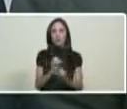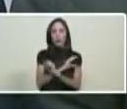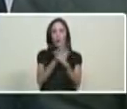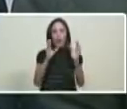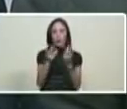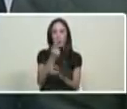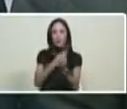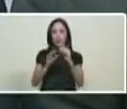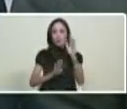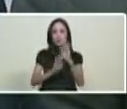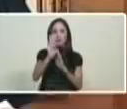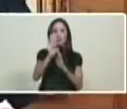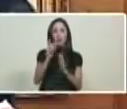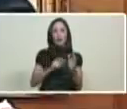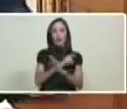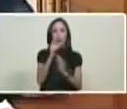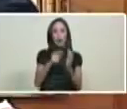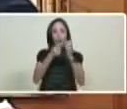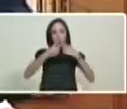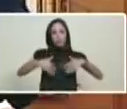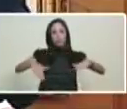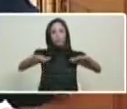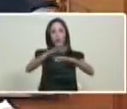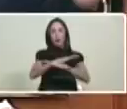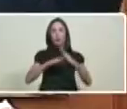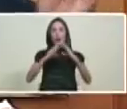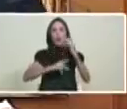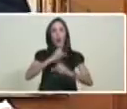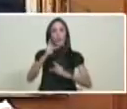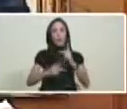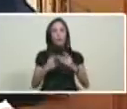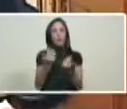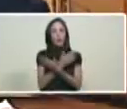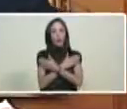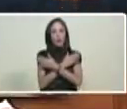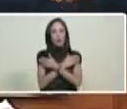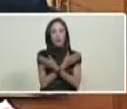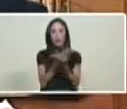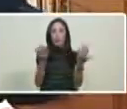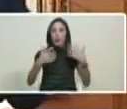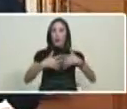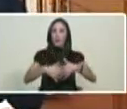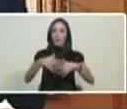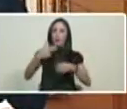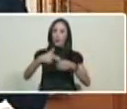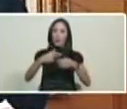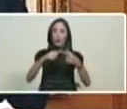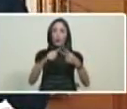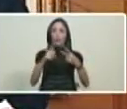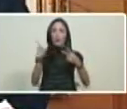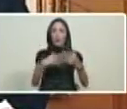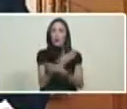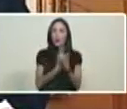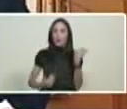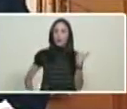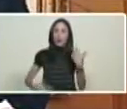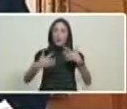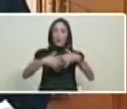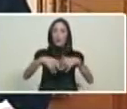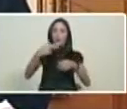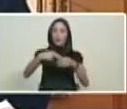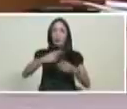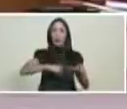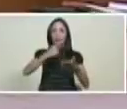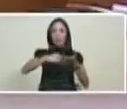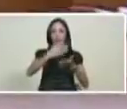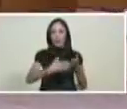del desarrollo y de la expansión de las fuerzas productivas felicito a PDVSA felicito al presidente Manuel Quevedo por la firma